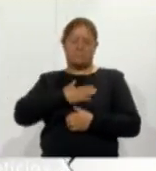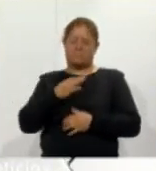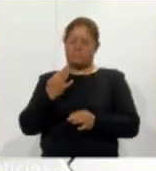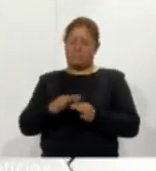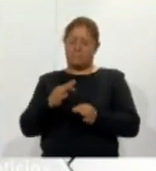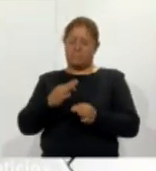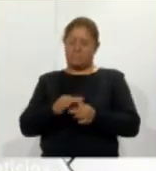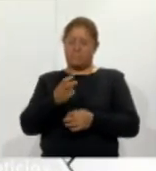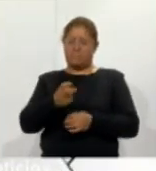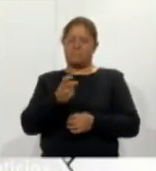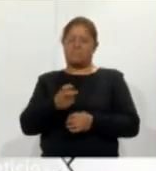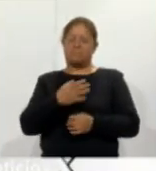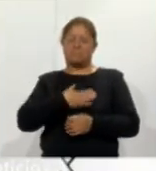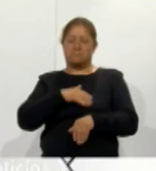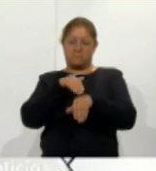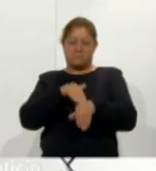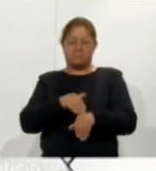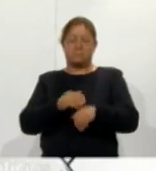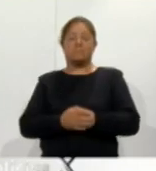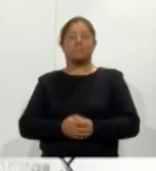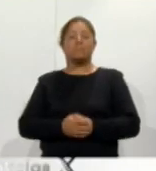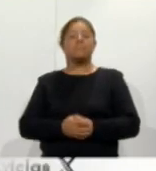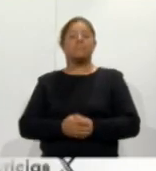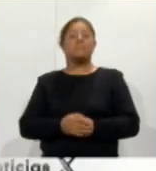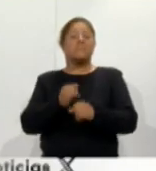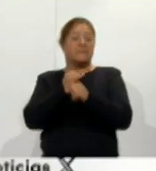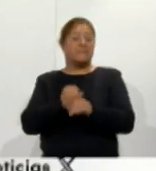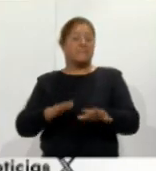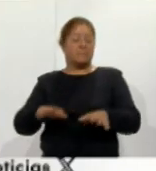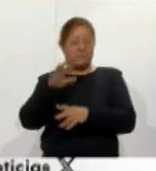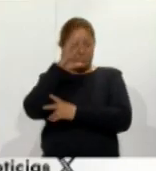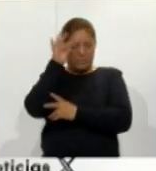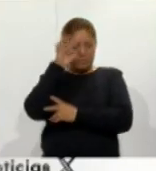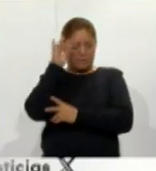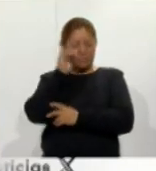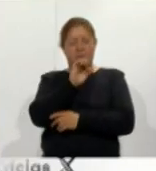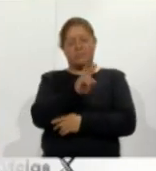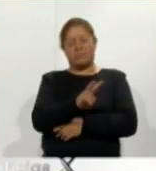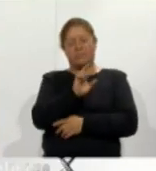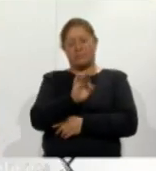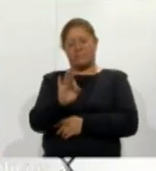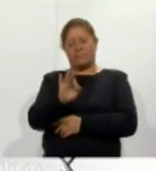esta encomienda con información de Victoria Flores Coracid Noticias